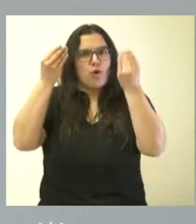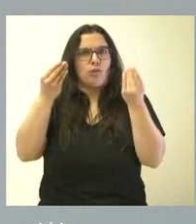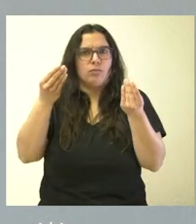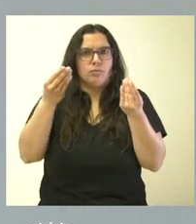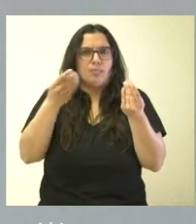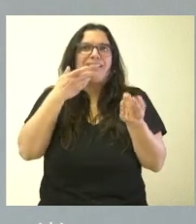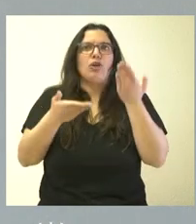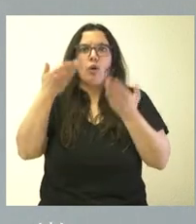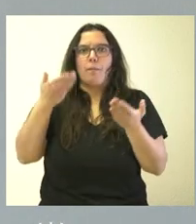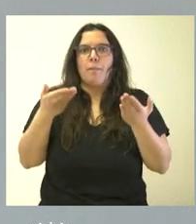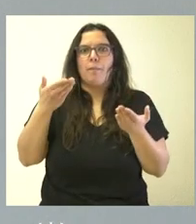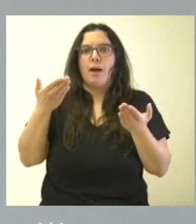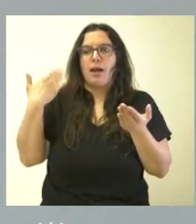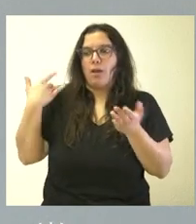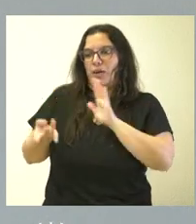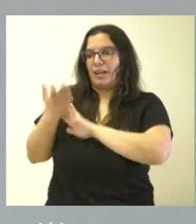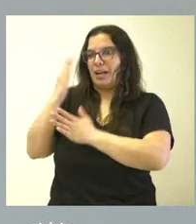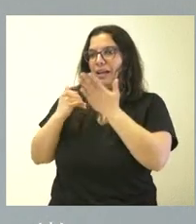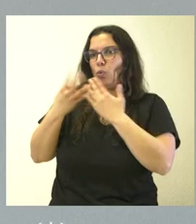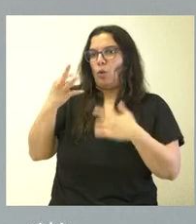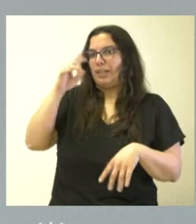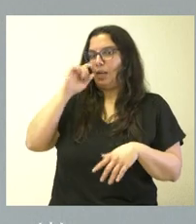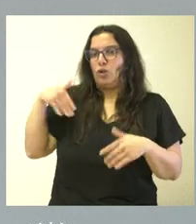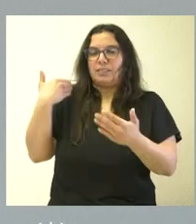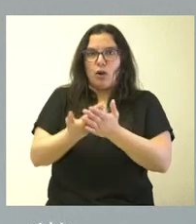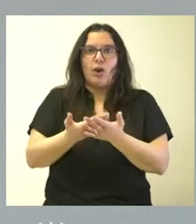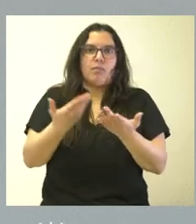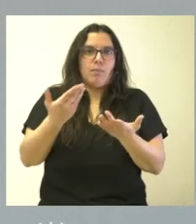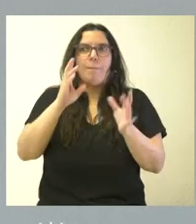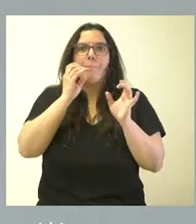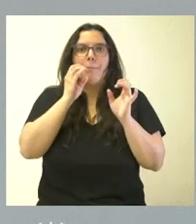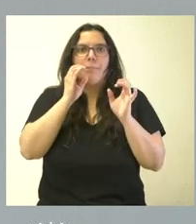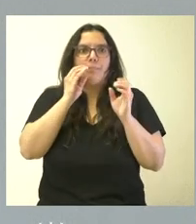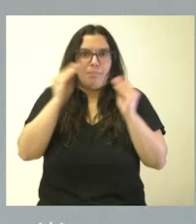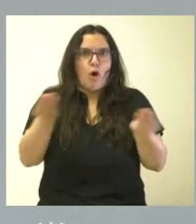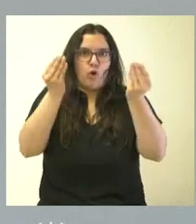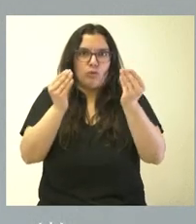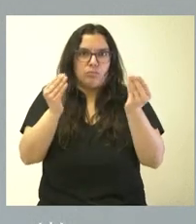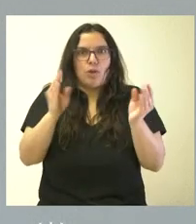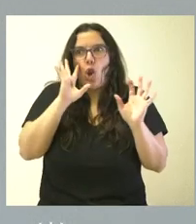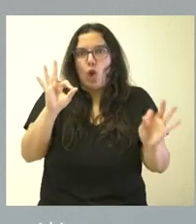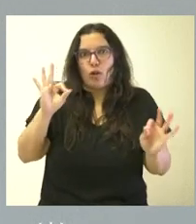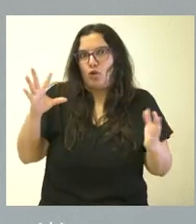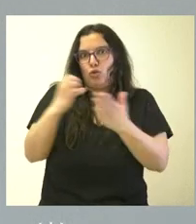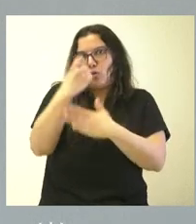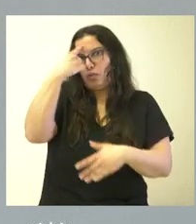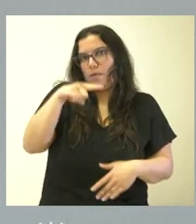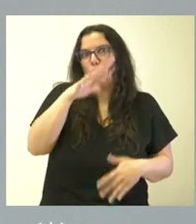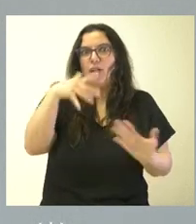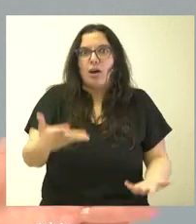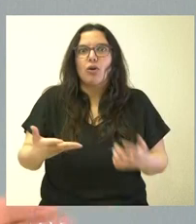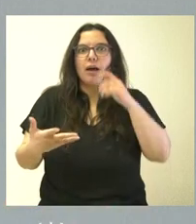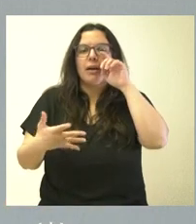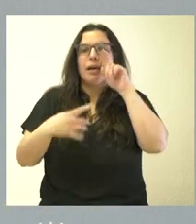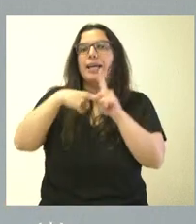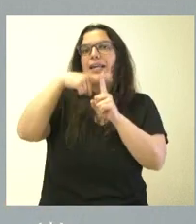haber sido al inicio de la Constitución de la comunidad autónoma hace cuarenta años. Yo creo que a nadie se le escapa que hoy tenemos el nivel